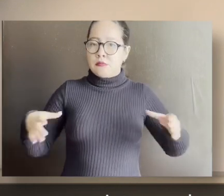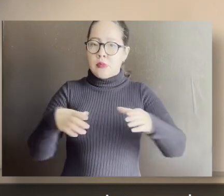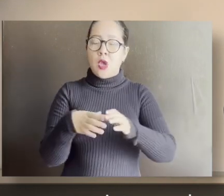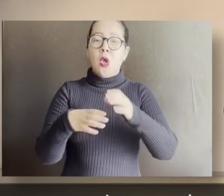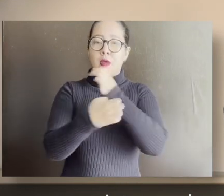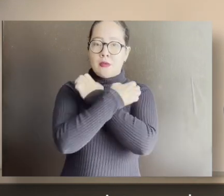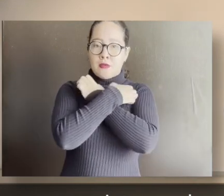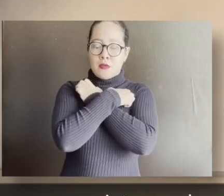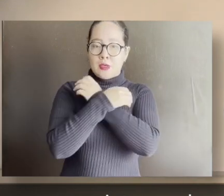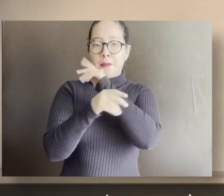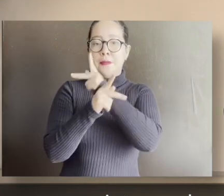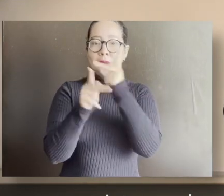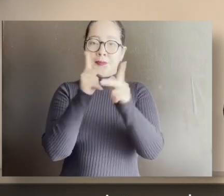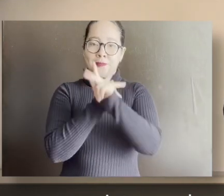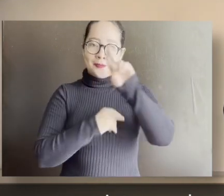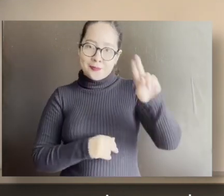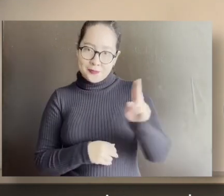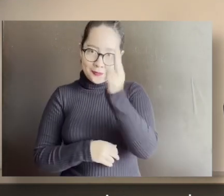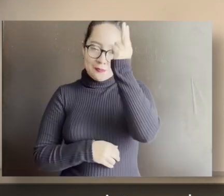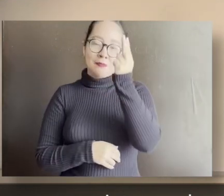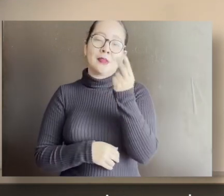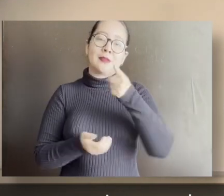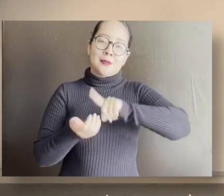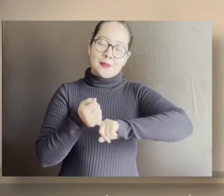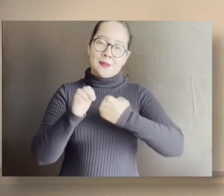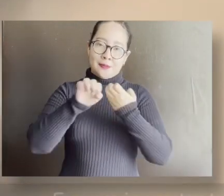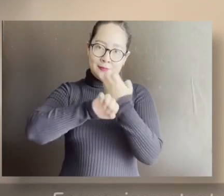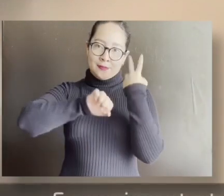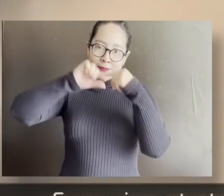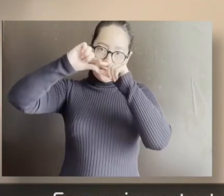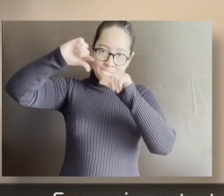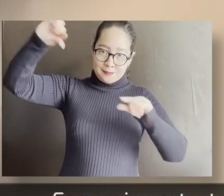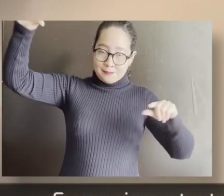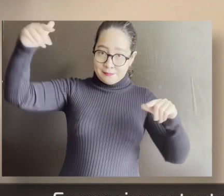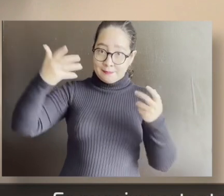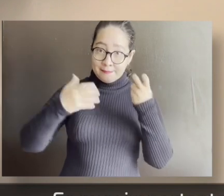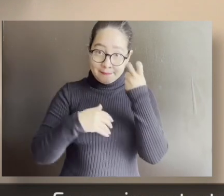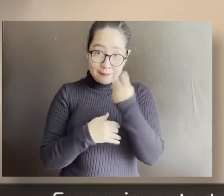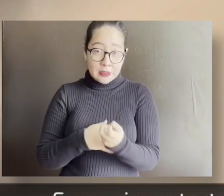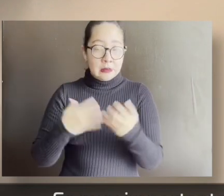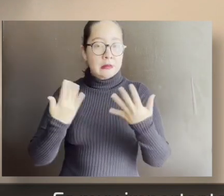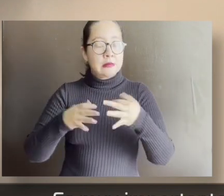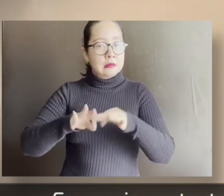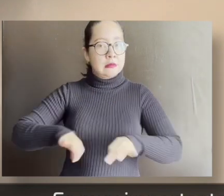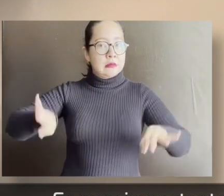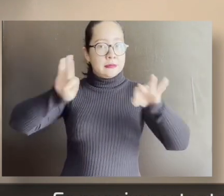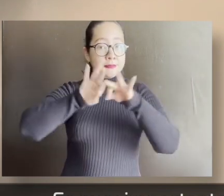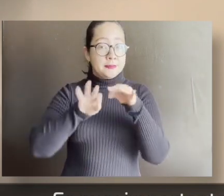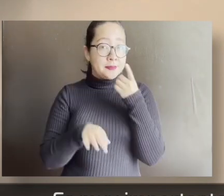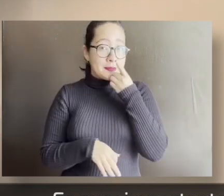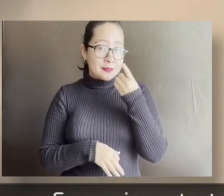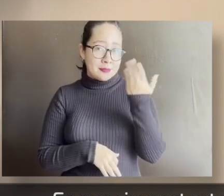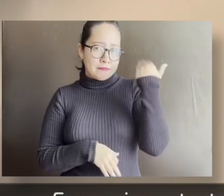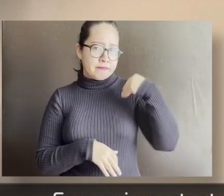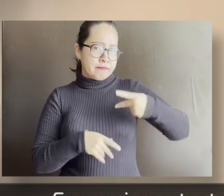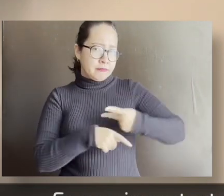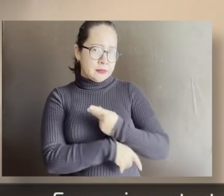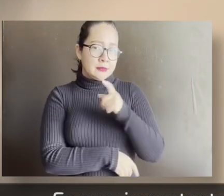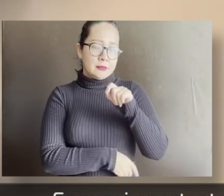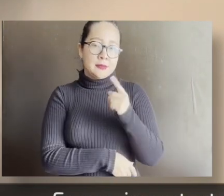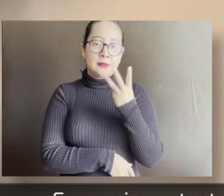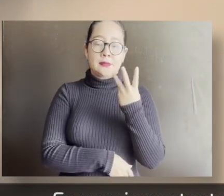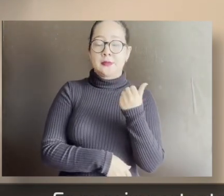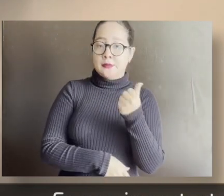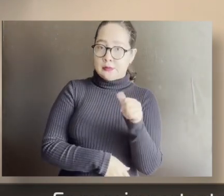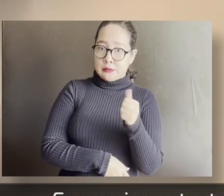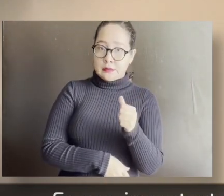de educación media superior y superior del Estado de Veracruz. Es muy importante resaltar que el pasado 23 de agosto